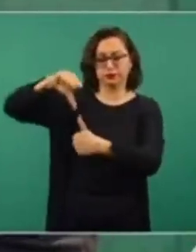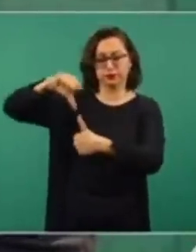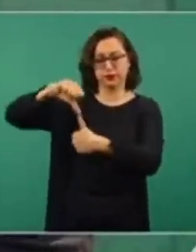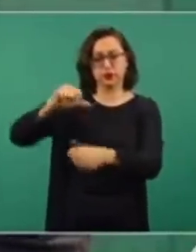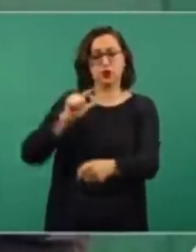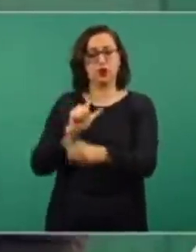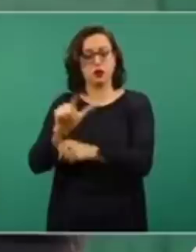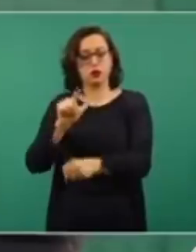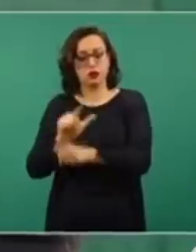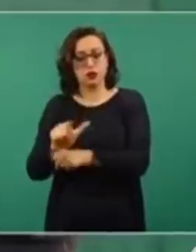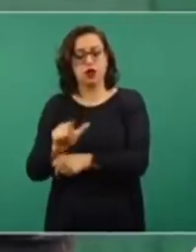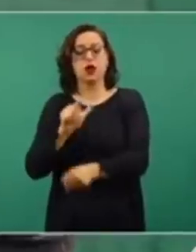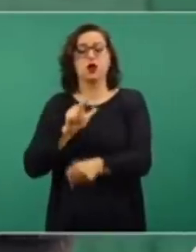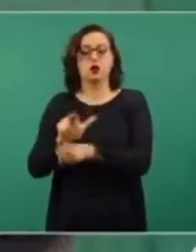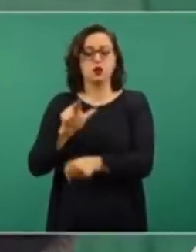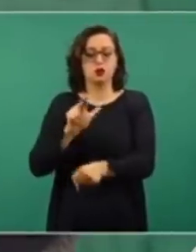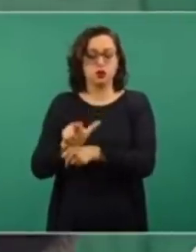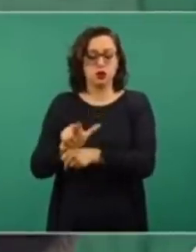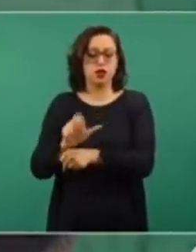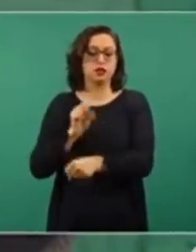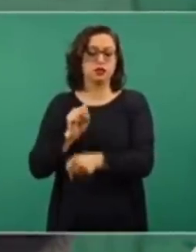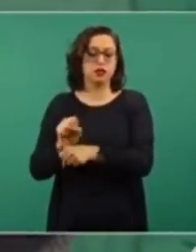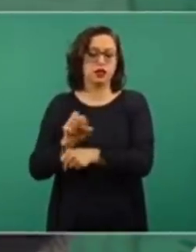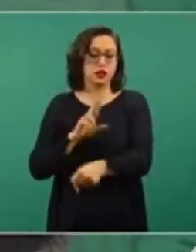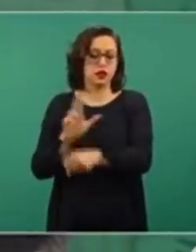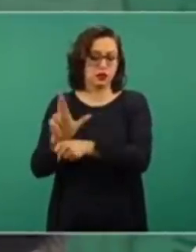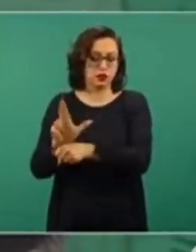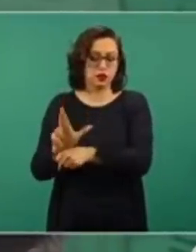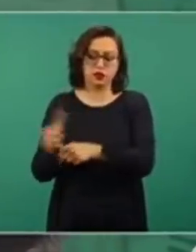de Honduras, del Salvador, del sur de México,